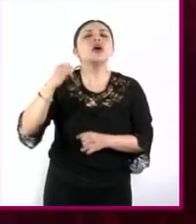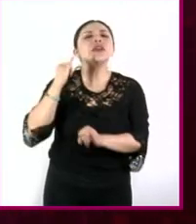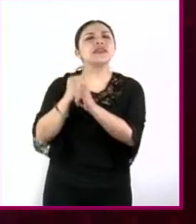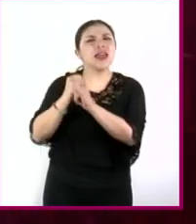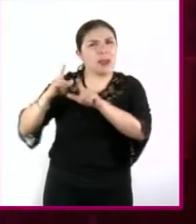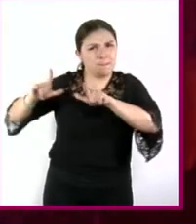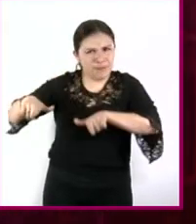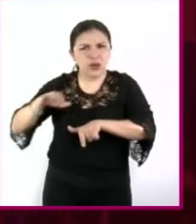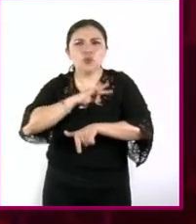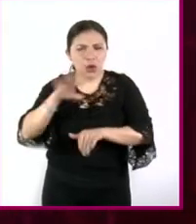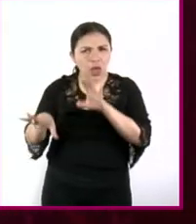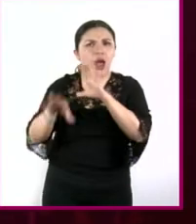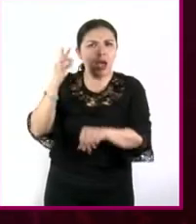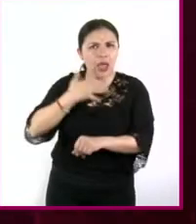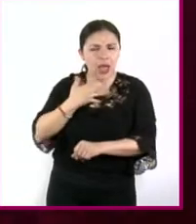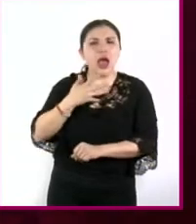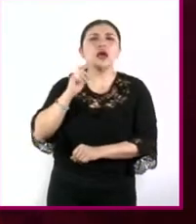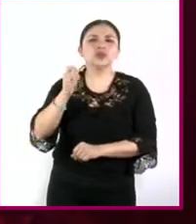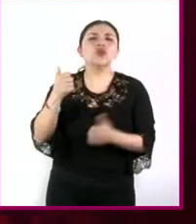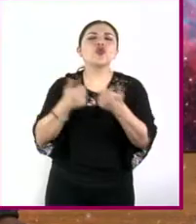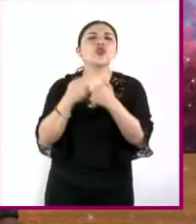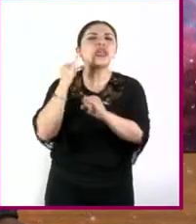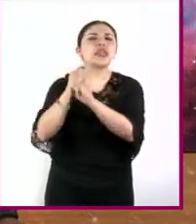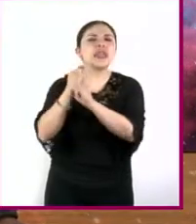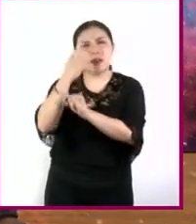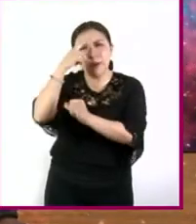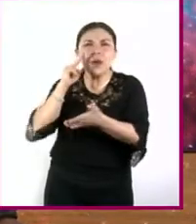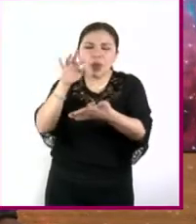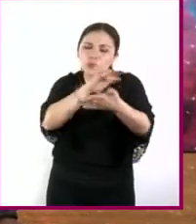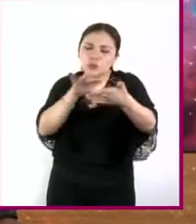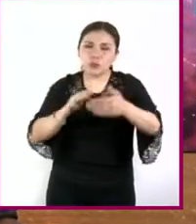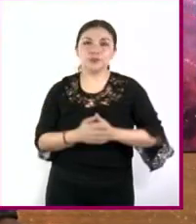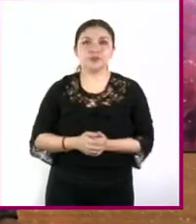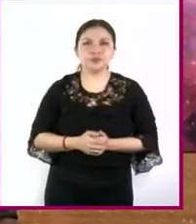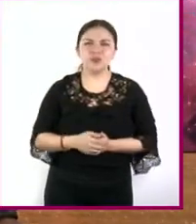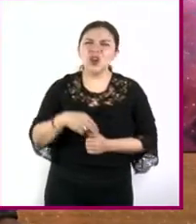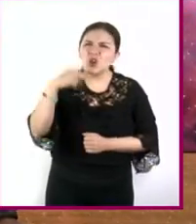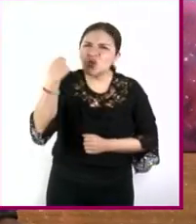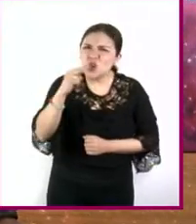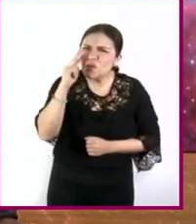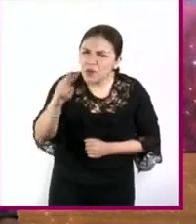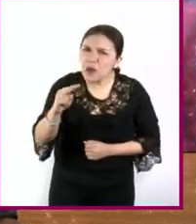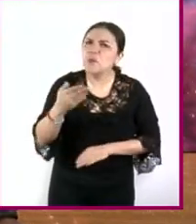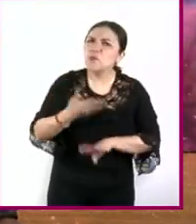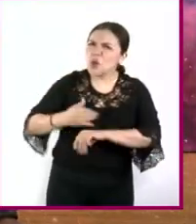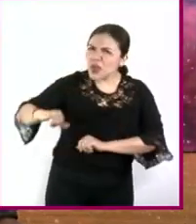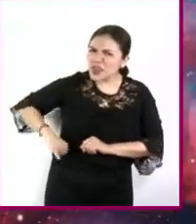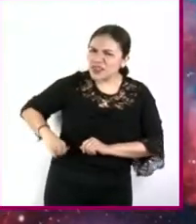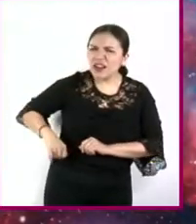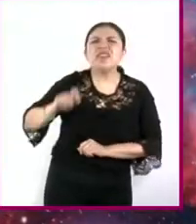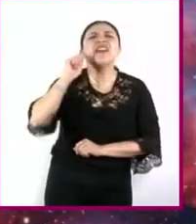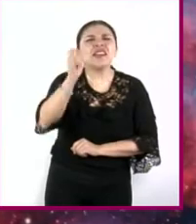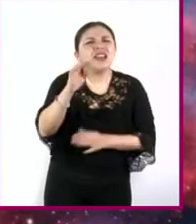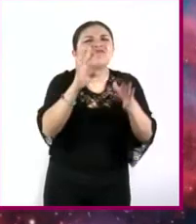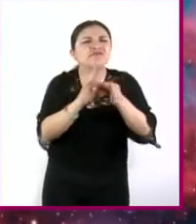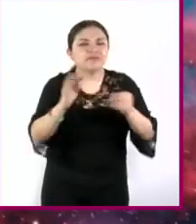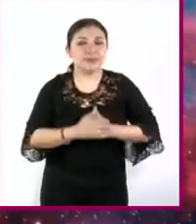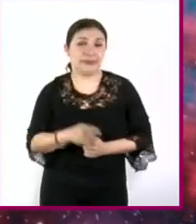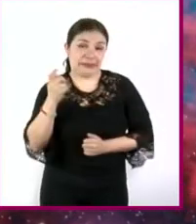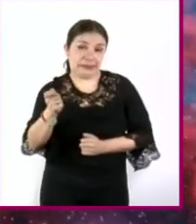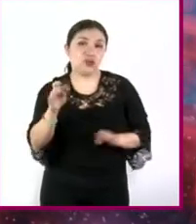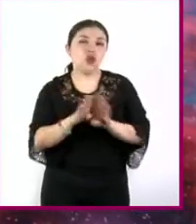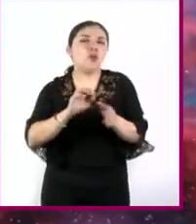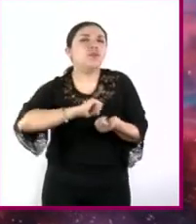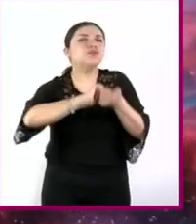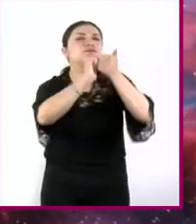del fondo lo puedes encontrar en su versión electrónica El título suena interesante ¿Y de qué trata, Mati? Habla de la evolución